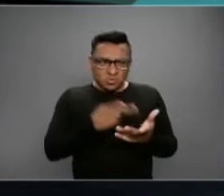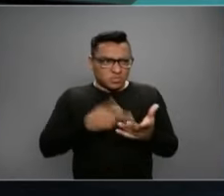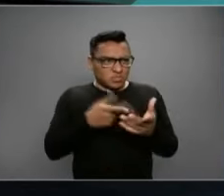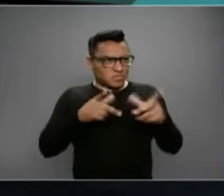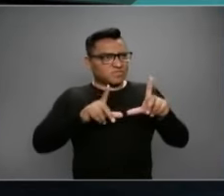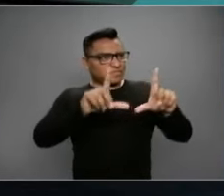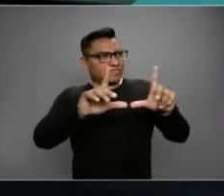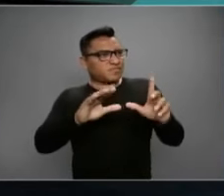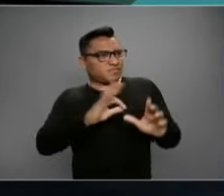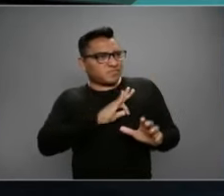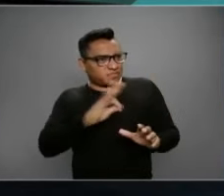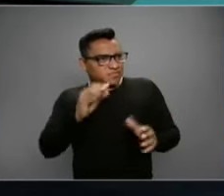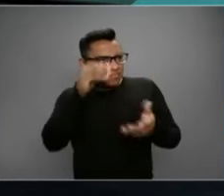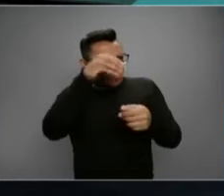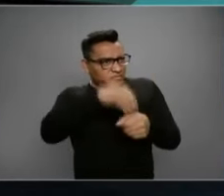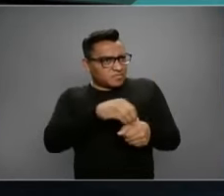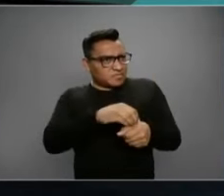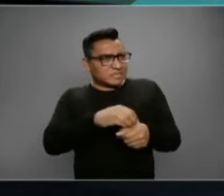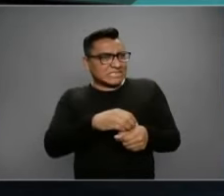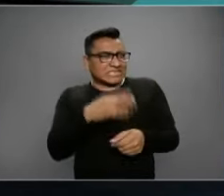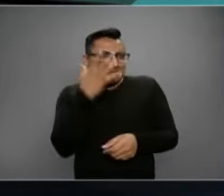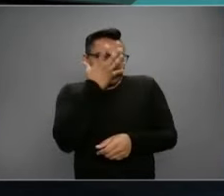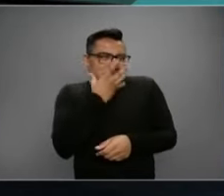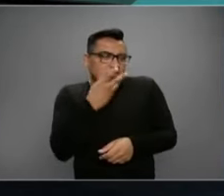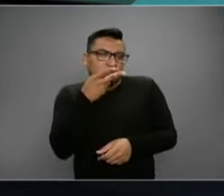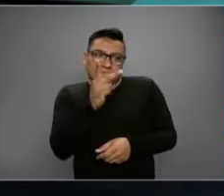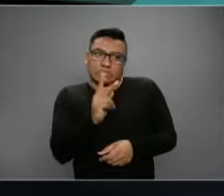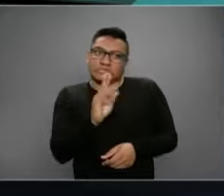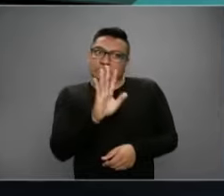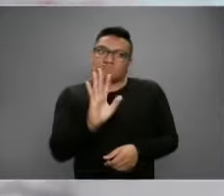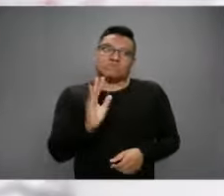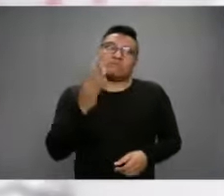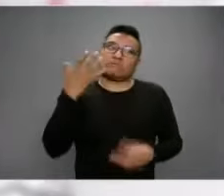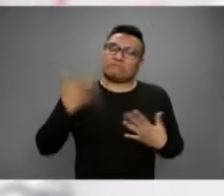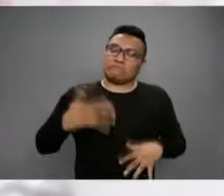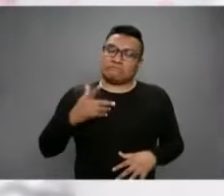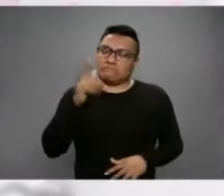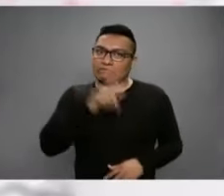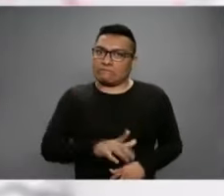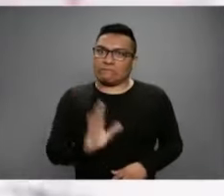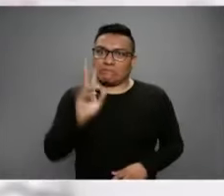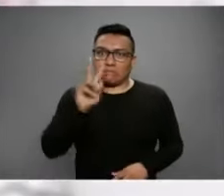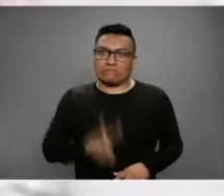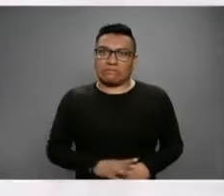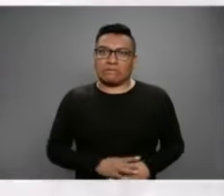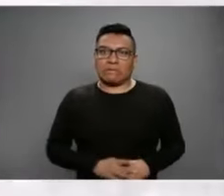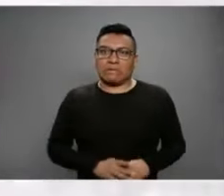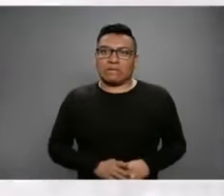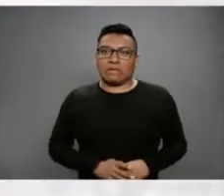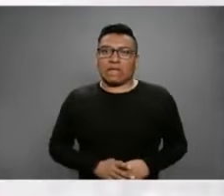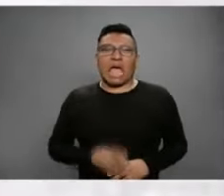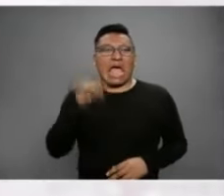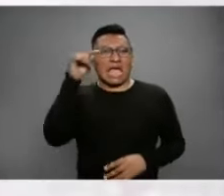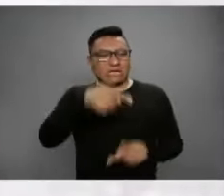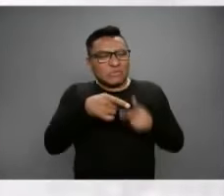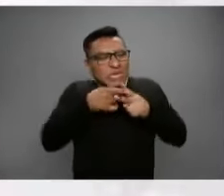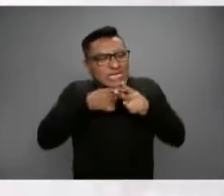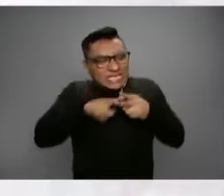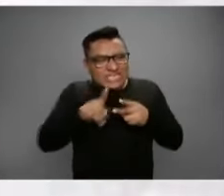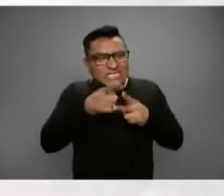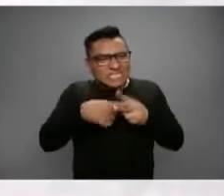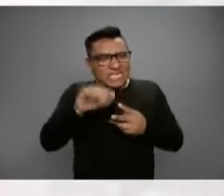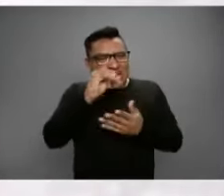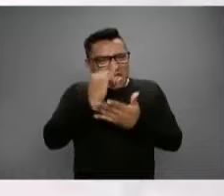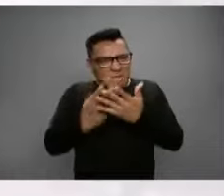claramente, se ve muy bonito, aunque es bastante trágico. Pero, a ver si José Luis me hace favor. Desde el principio a la